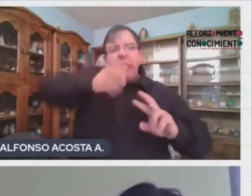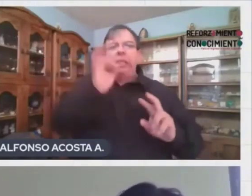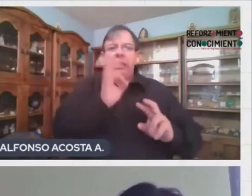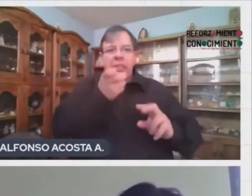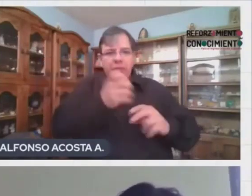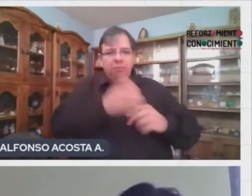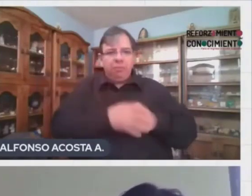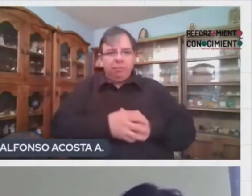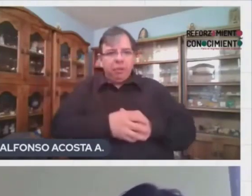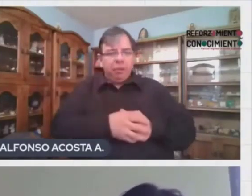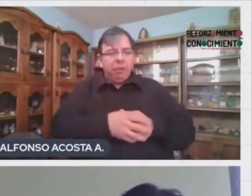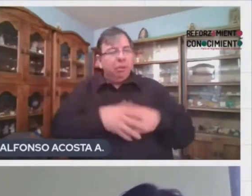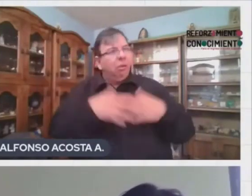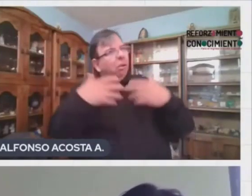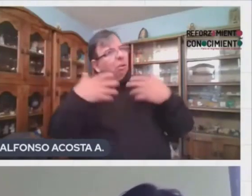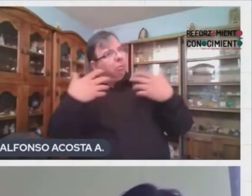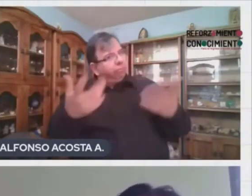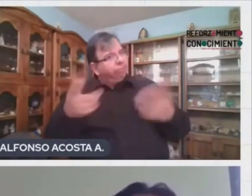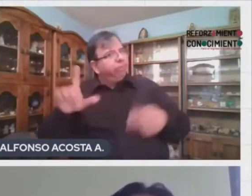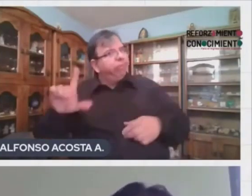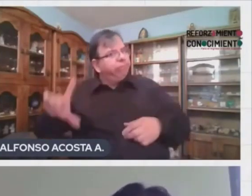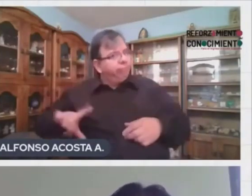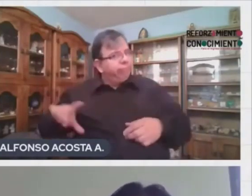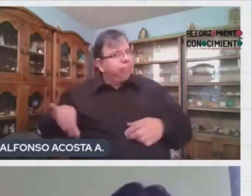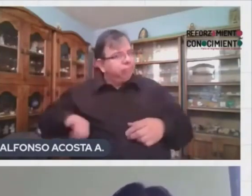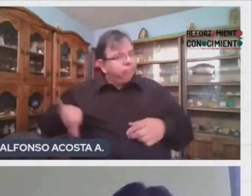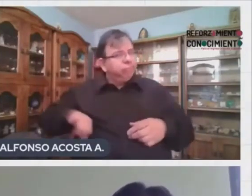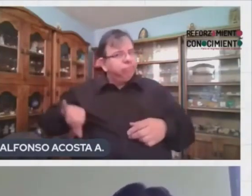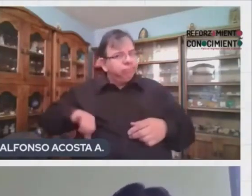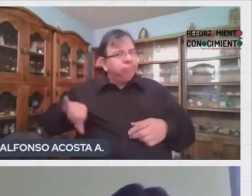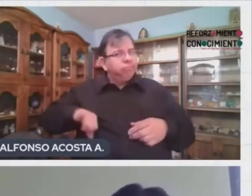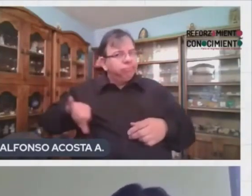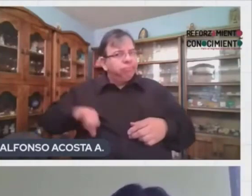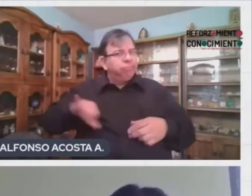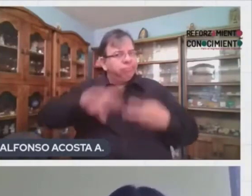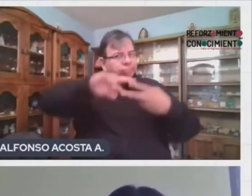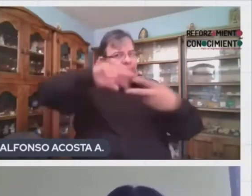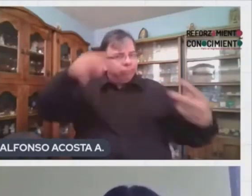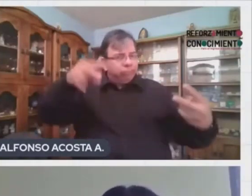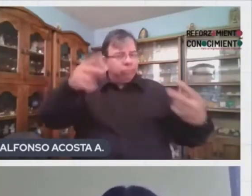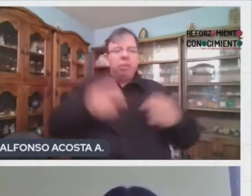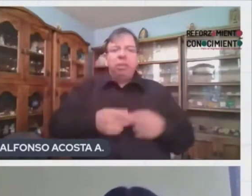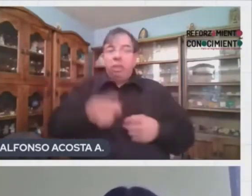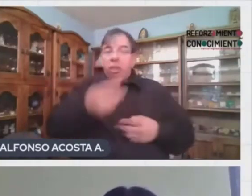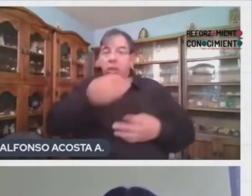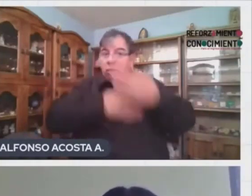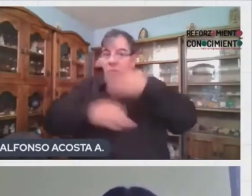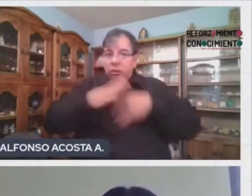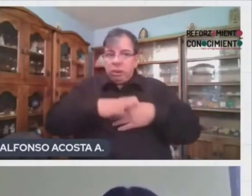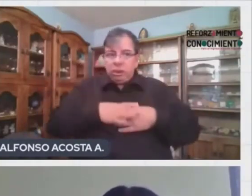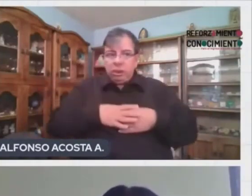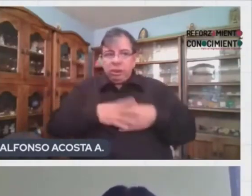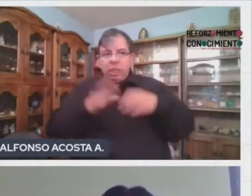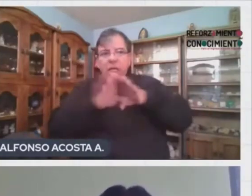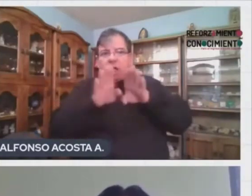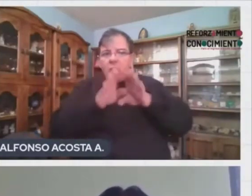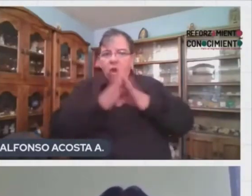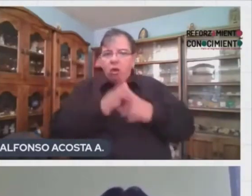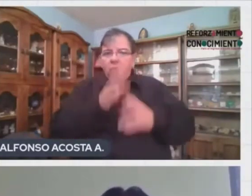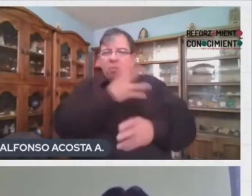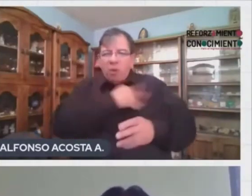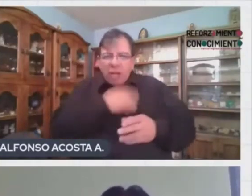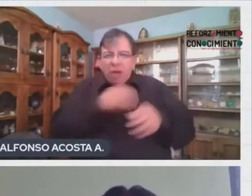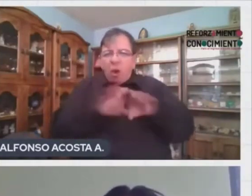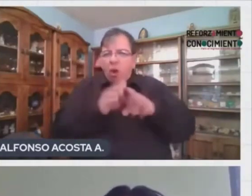Guau, qué interesante es la genética. Otro tema muy importante para todas y todos nosotros es la reproducción y la sexualidad.